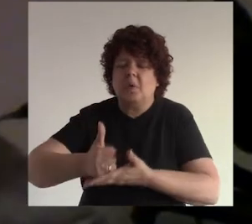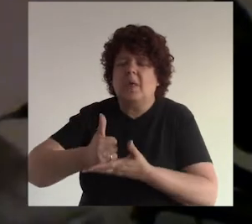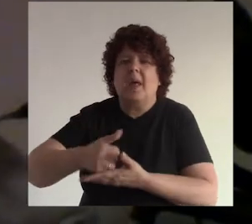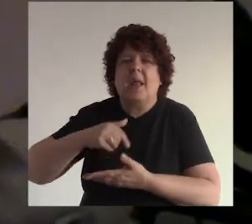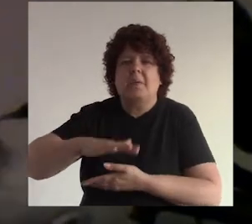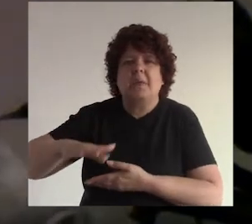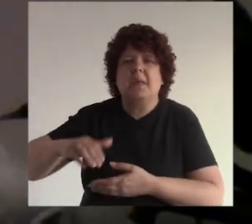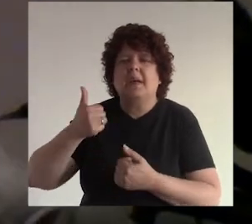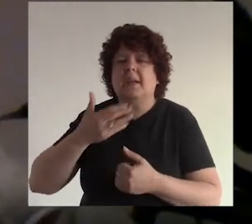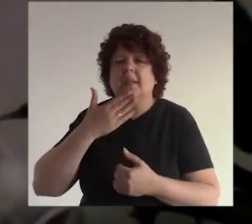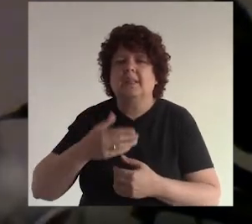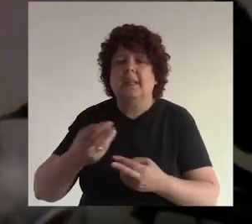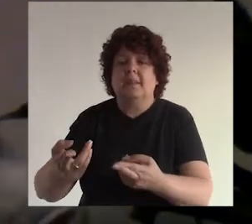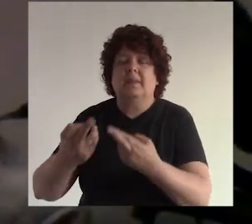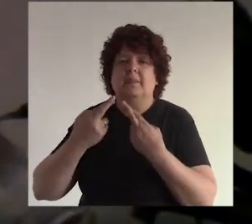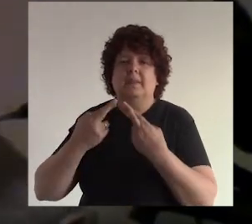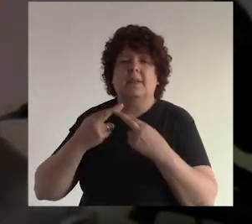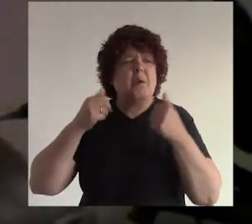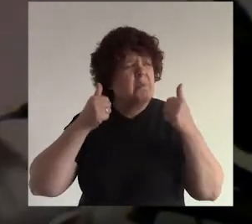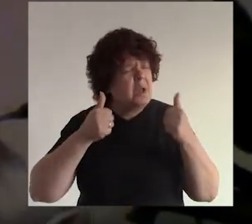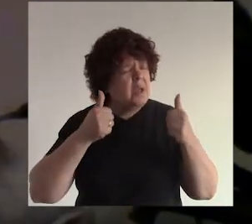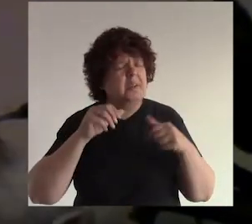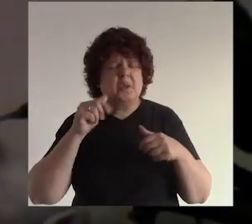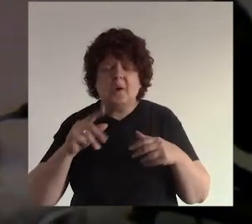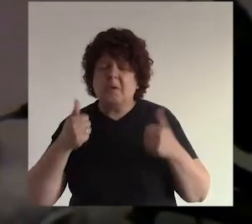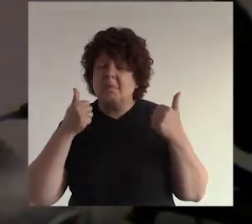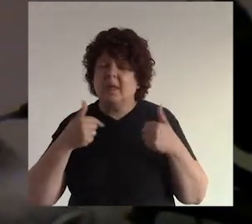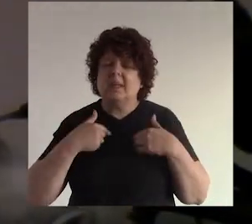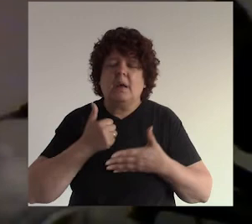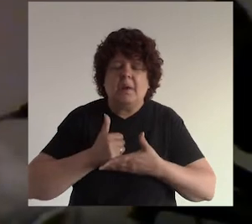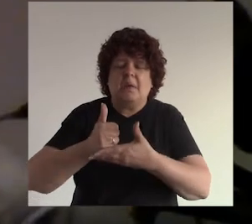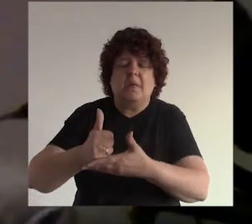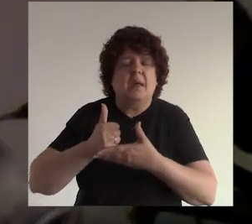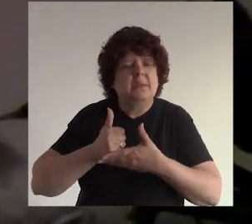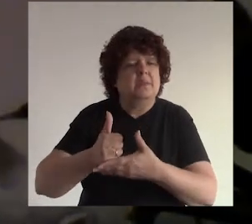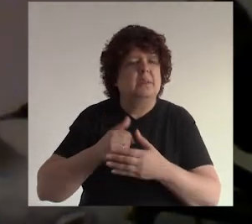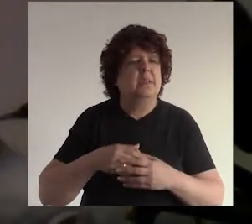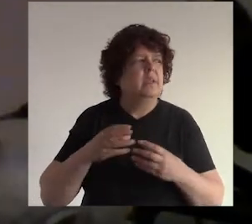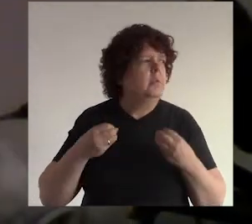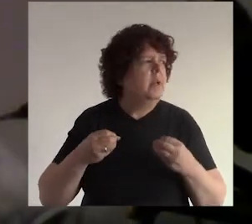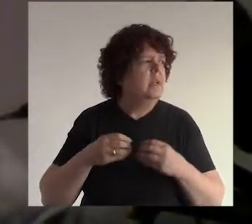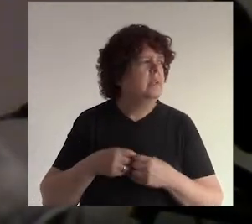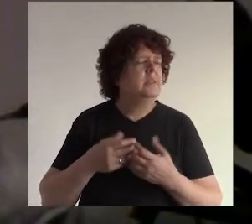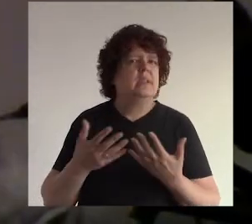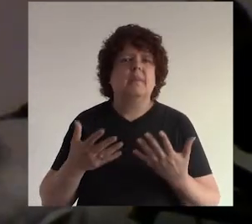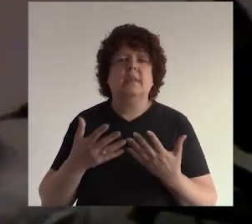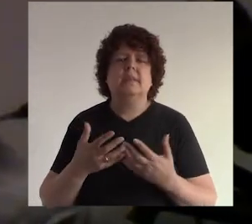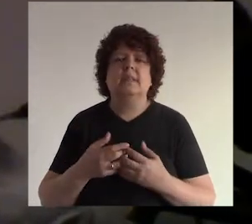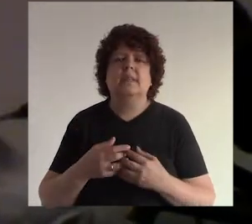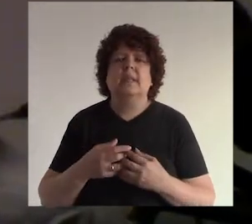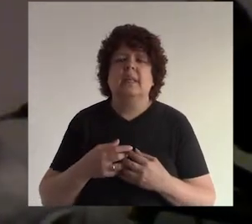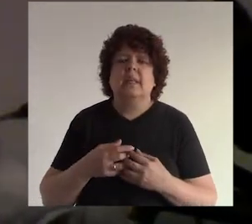ayudar a mi hija ¿no? y él me va a responder qué bueno Antonio qué bueno estamos aquí para ayudarte cuando puedas darte una vuelta